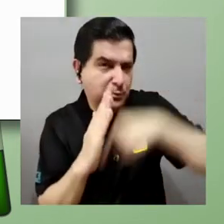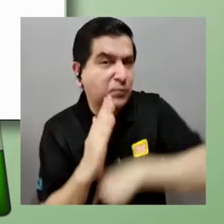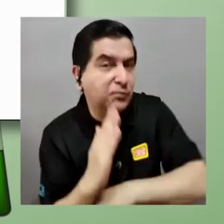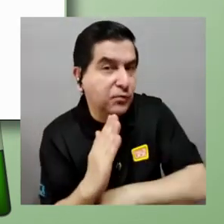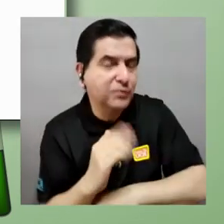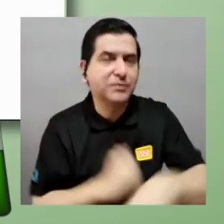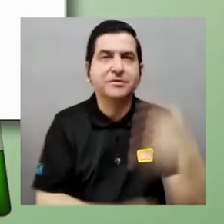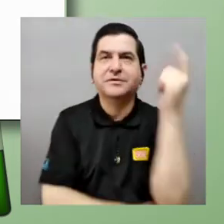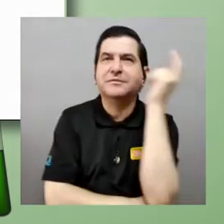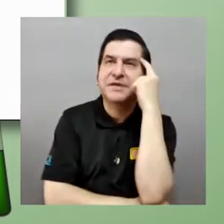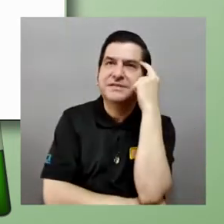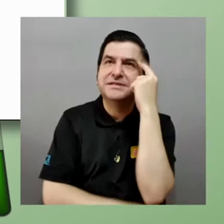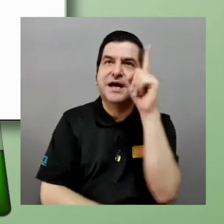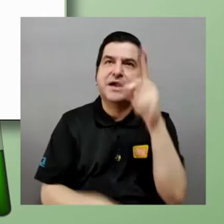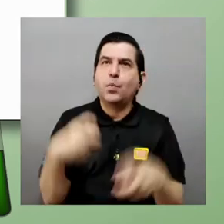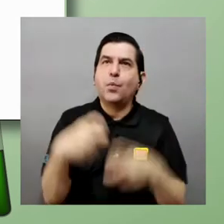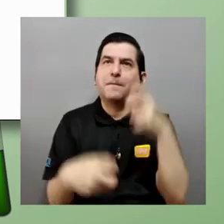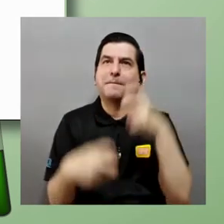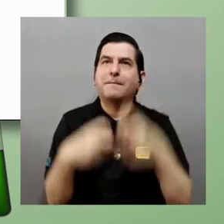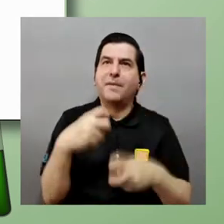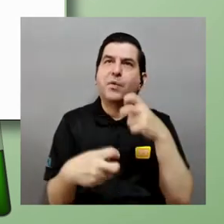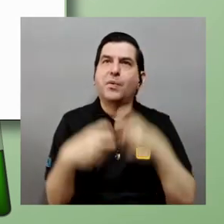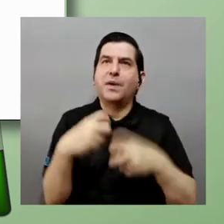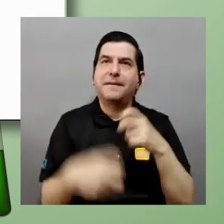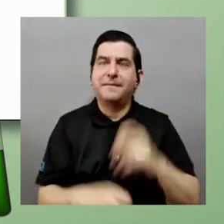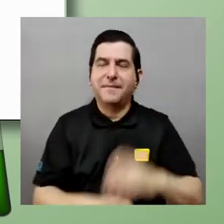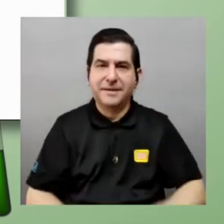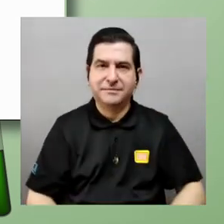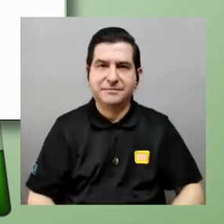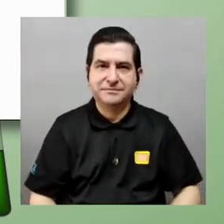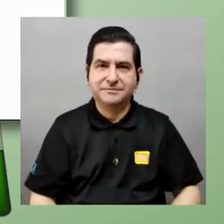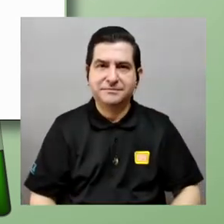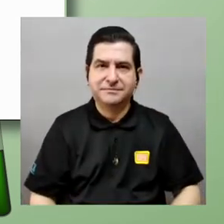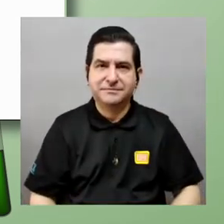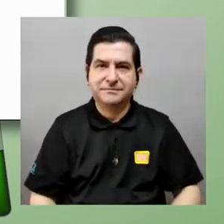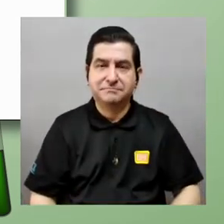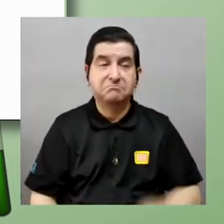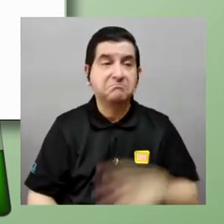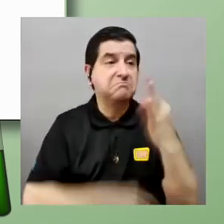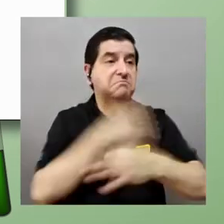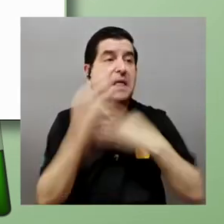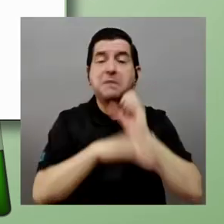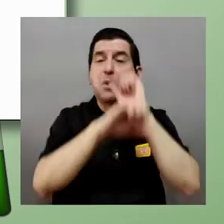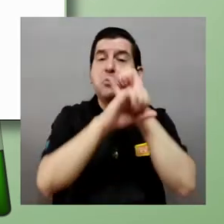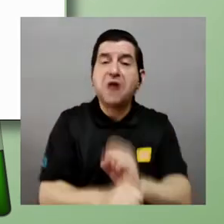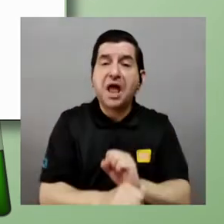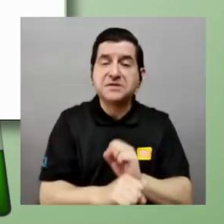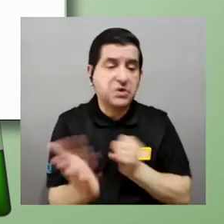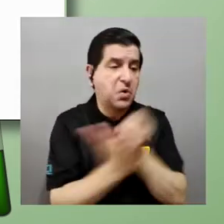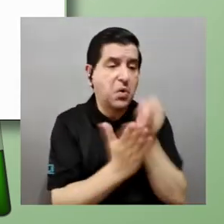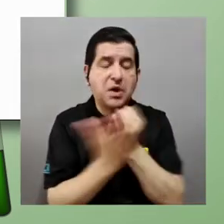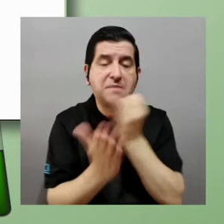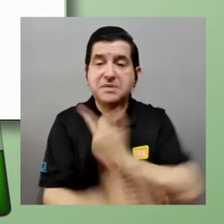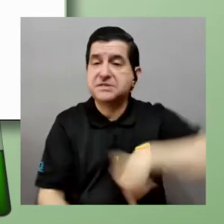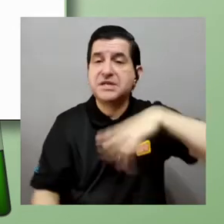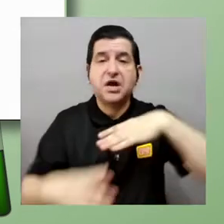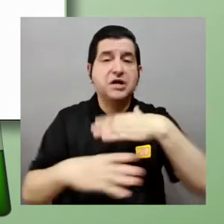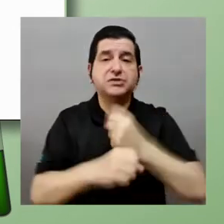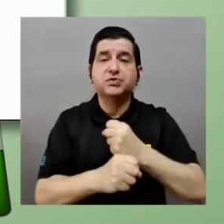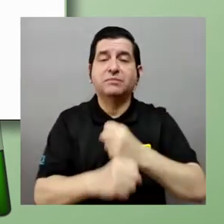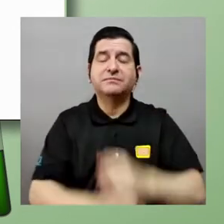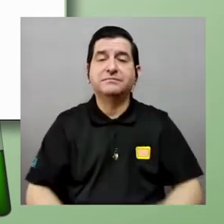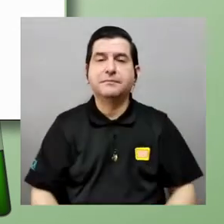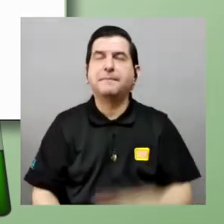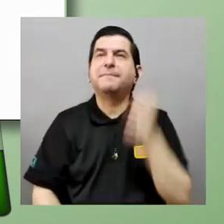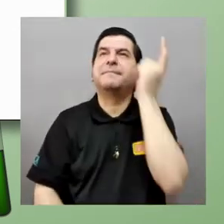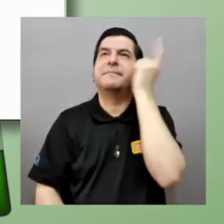poco más profundo y pensar en un problema este clásico y sencillo y esa es la investigación que estamos